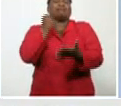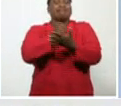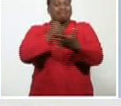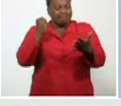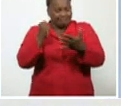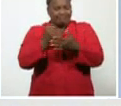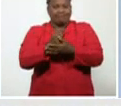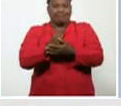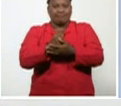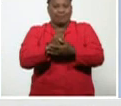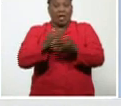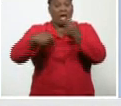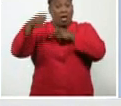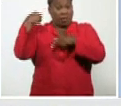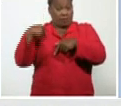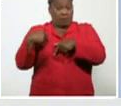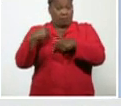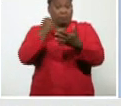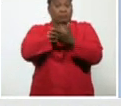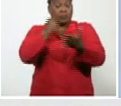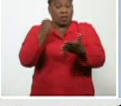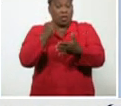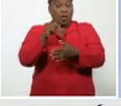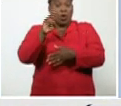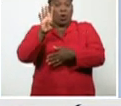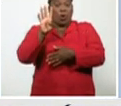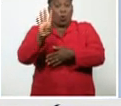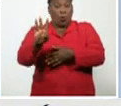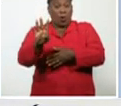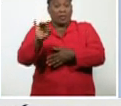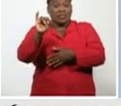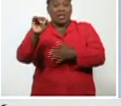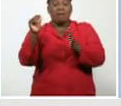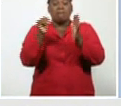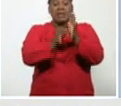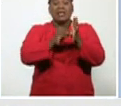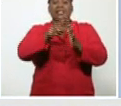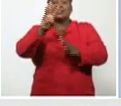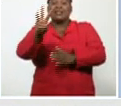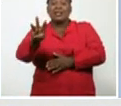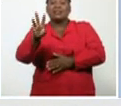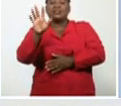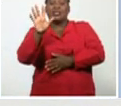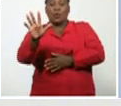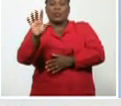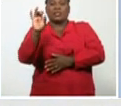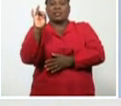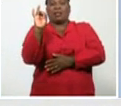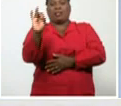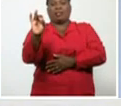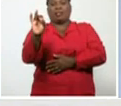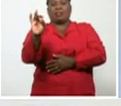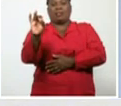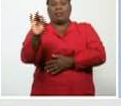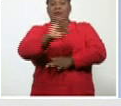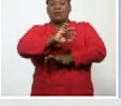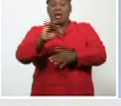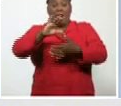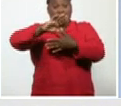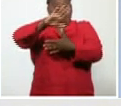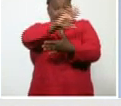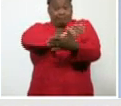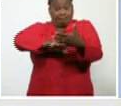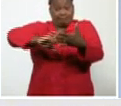solo en el día de ayer, se confirmaron, cuatro, cuarenta y seis mil, trescientos cincuenta y siete, ya la región de las Américas,